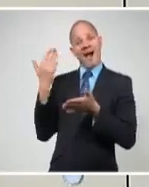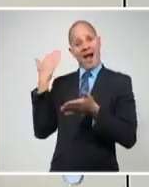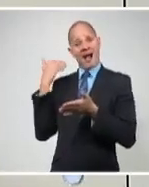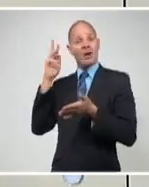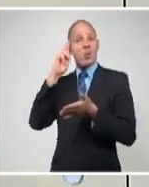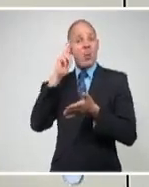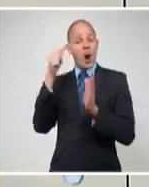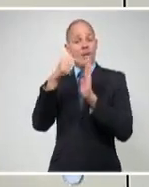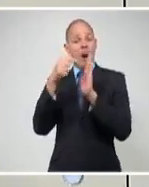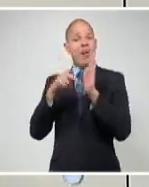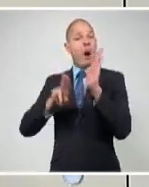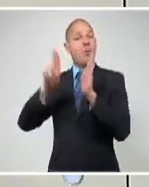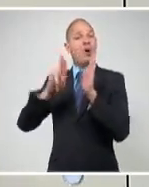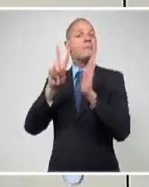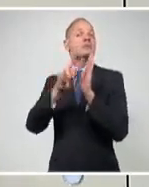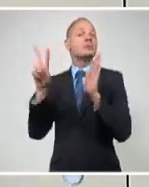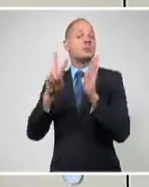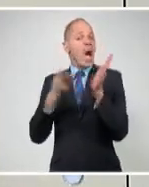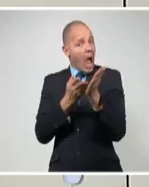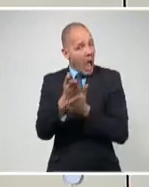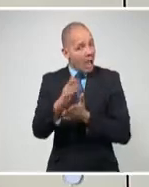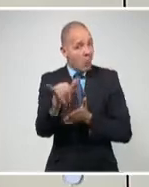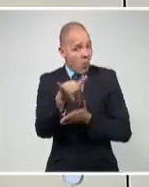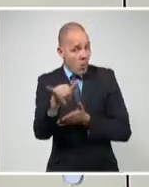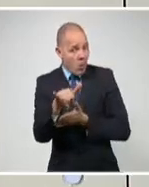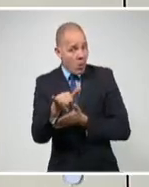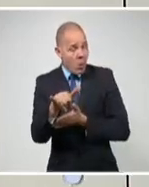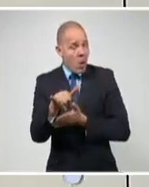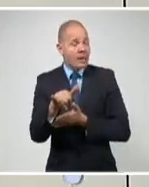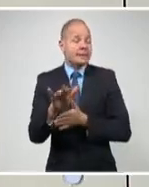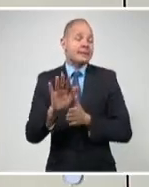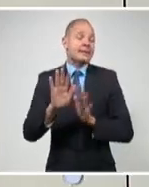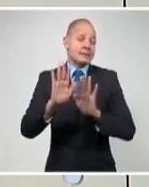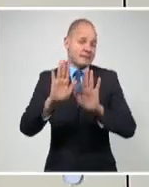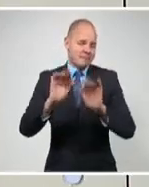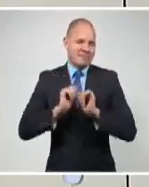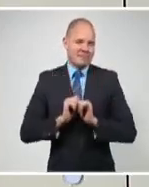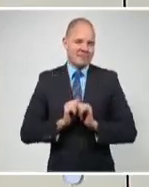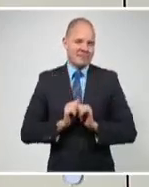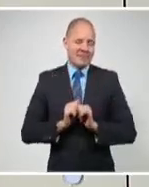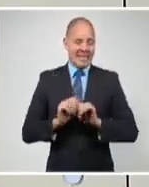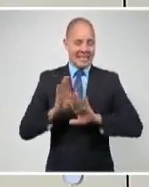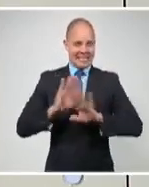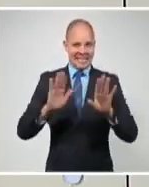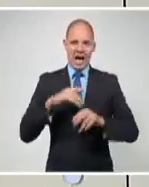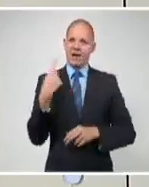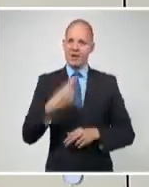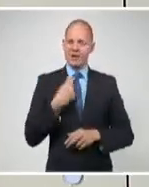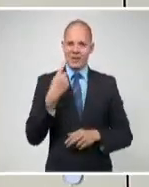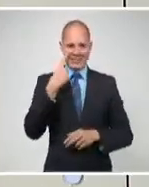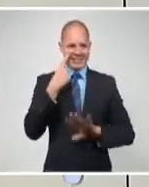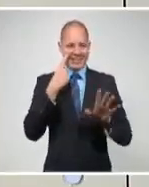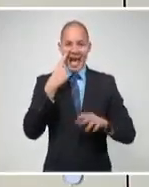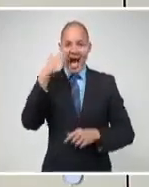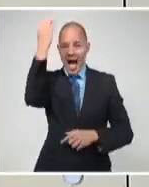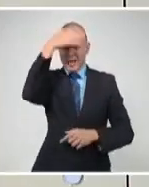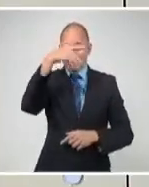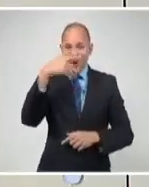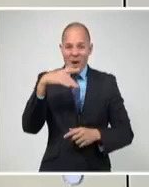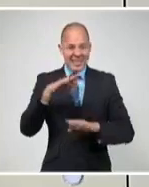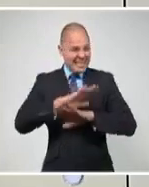siguen vigentes. Ahora bien, que el entusiasmo de ver a Trump irse no nos entusiasme